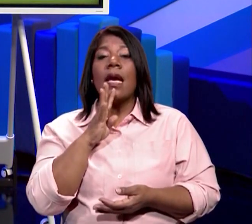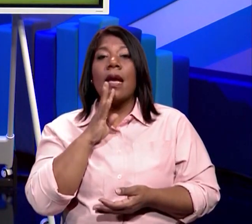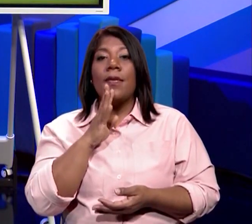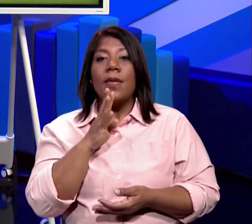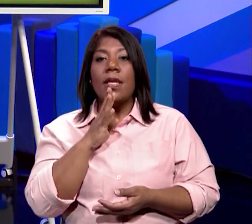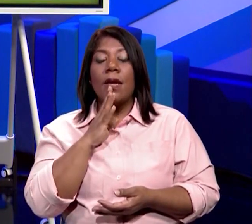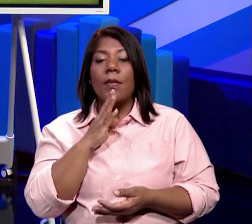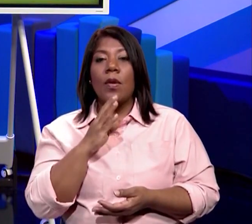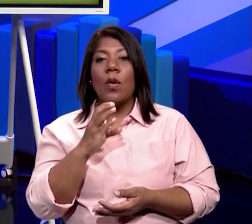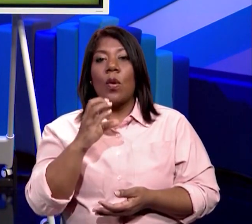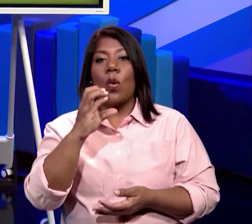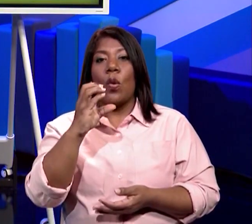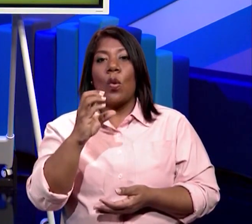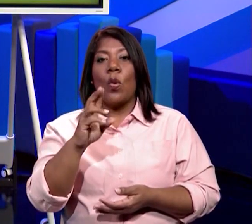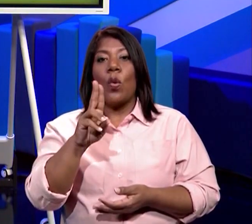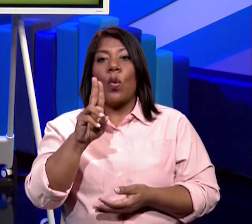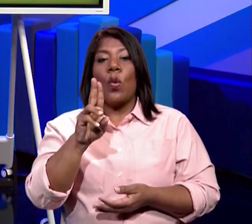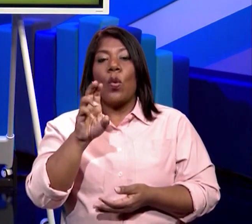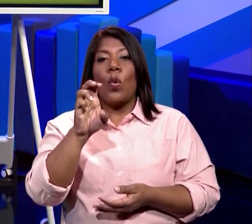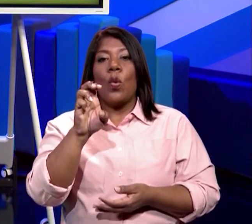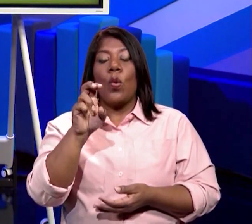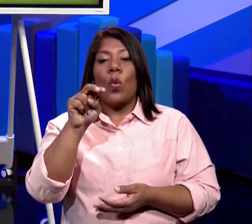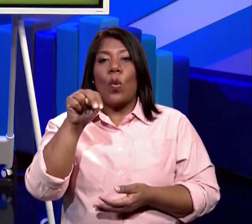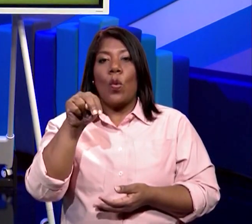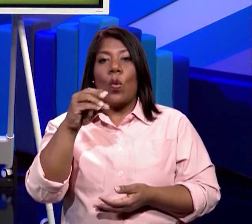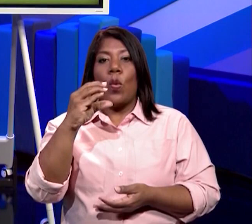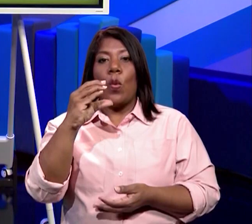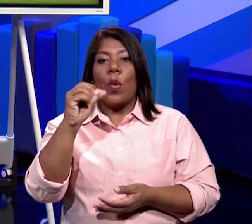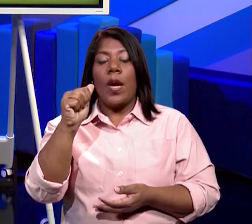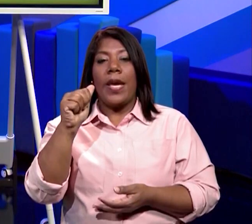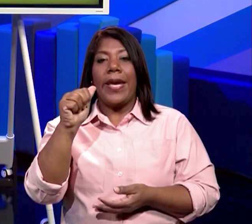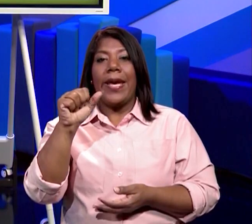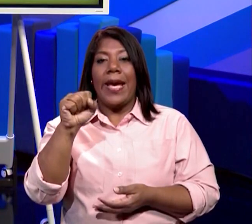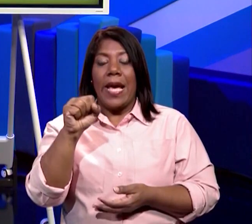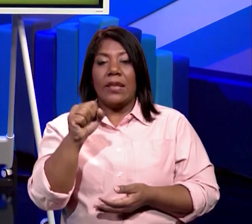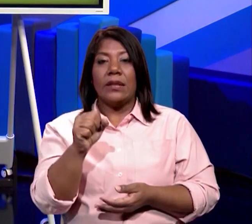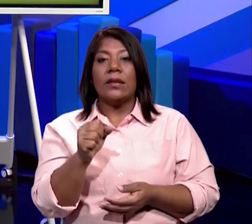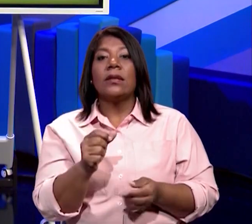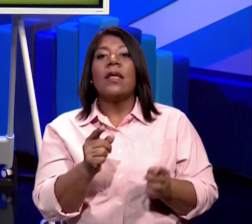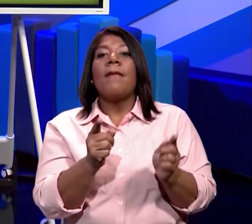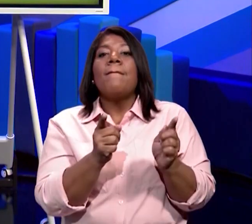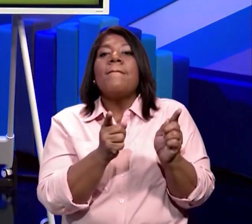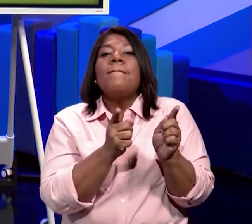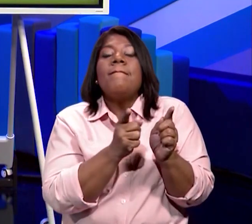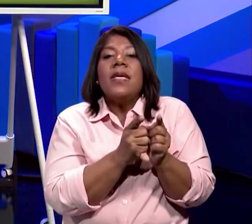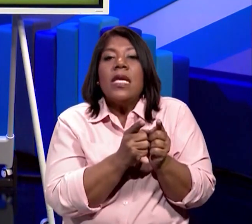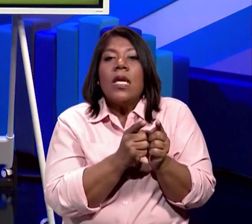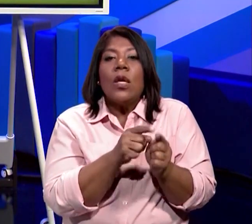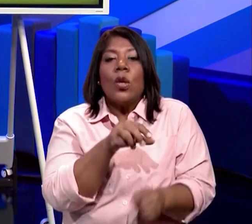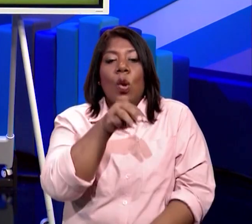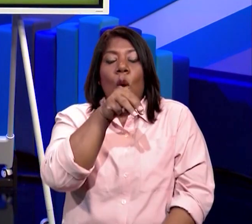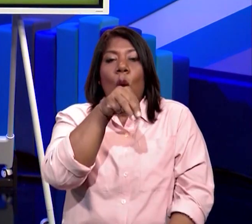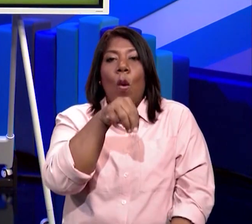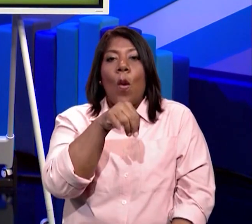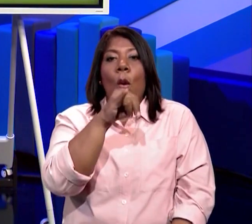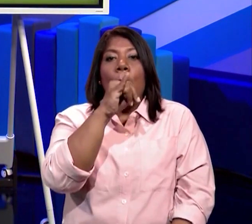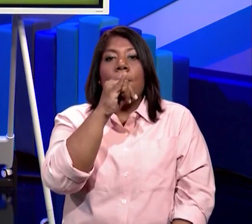de las microcuencas, que son pequeñitas, cuando hablamos de las